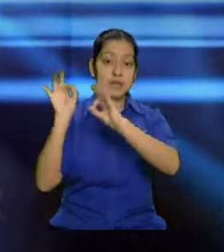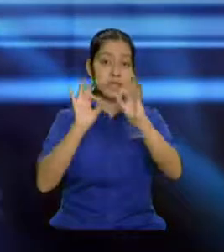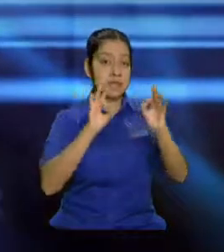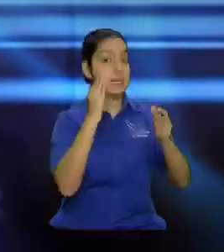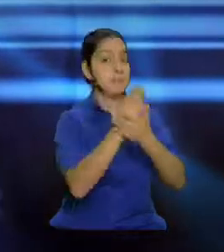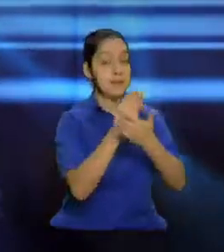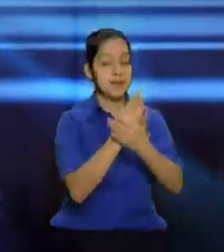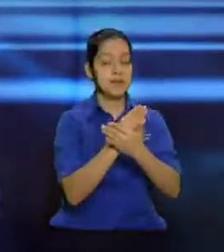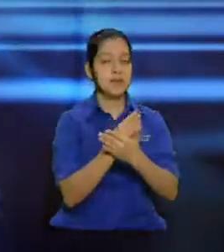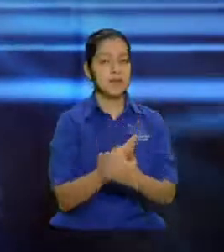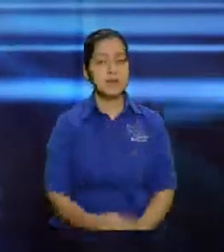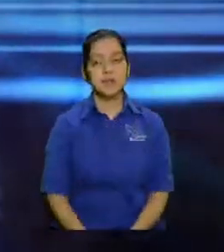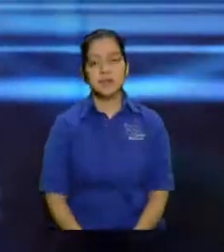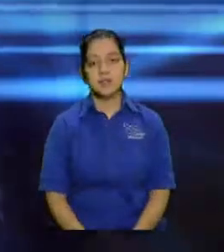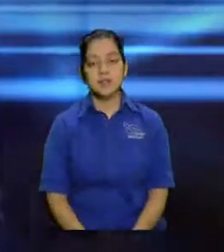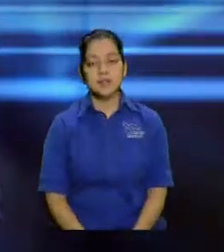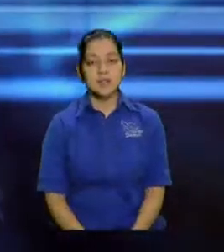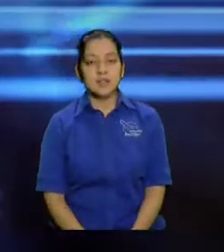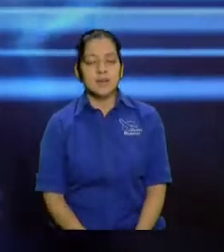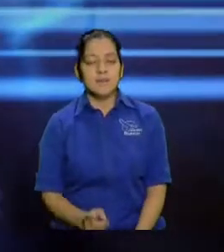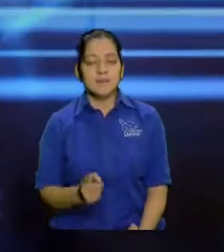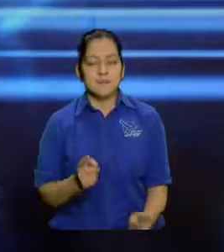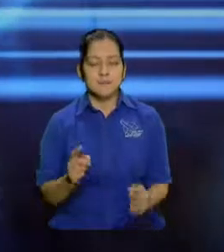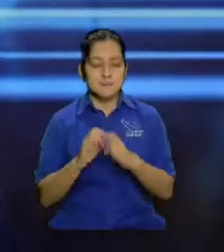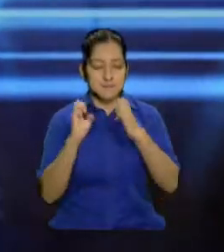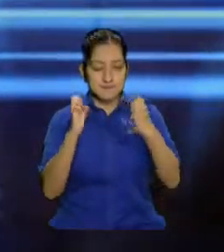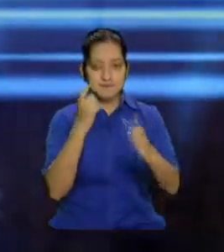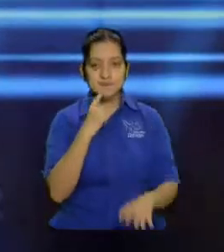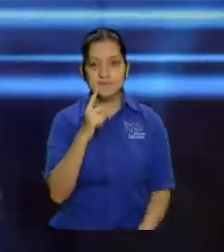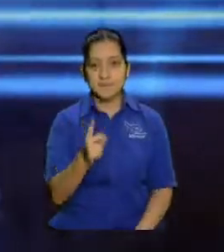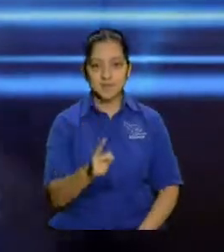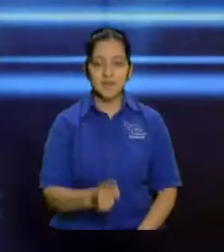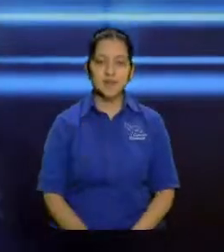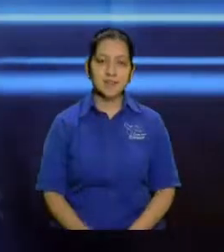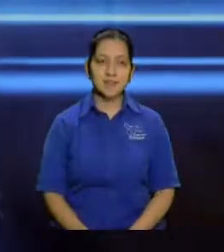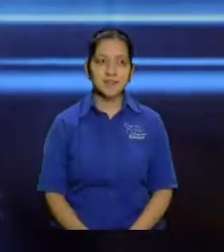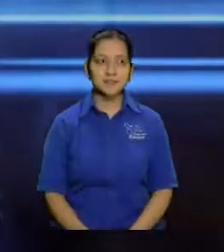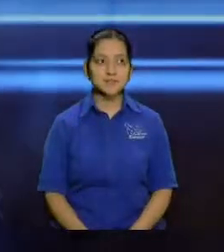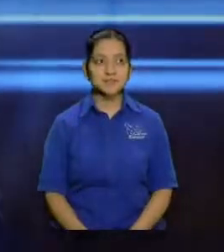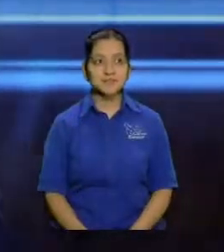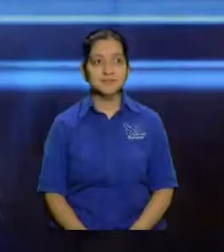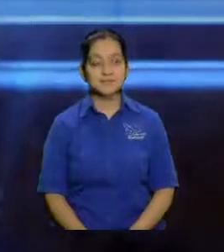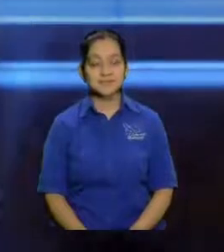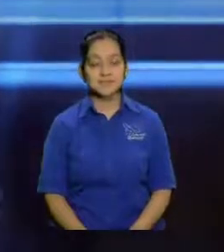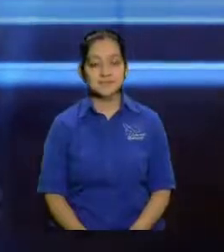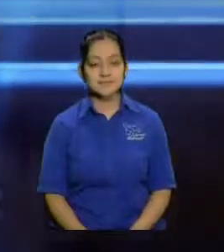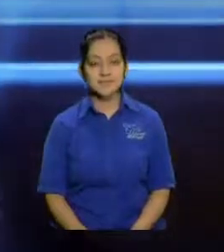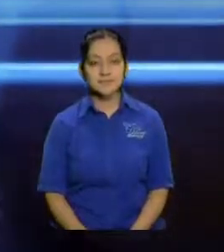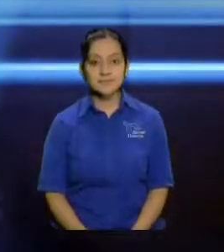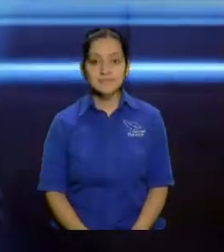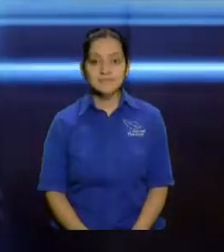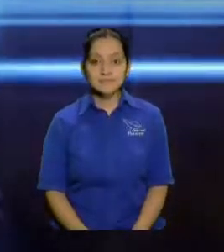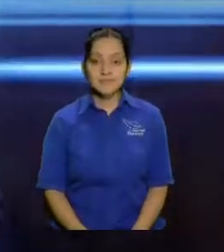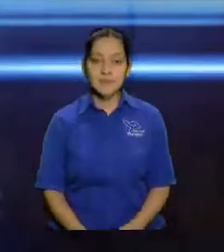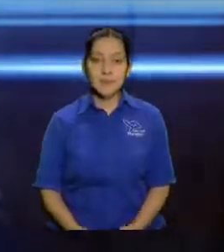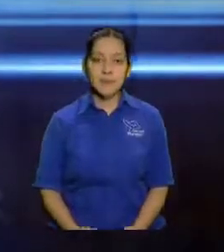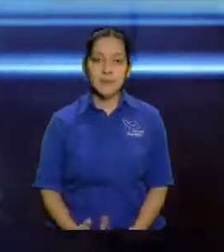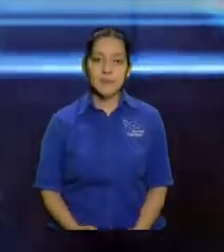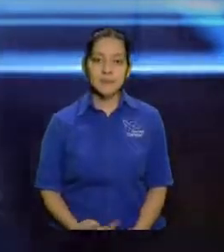Entonces, dice, vamos a ver si lo encuentro. Gracias.